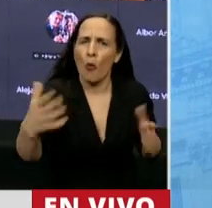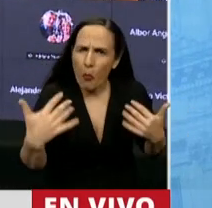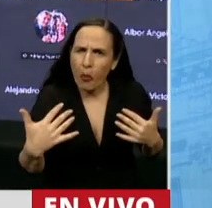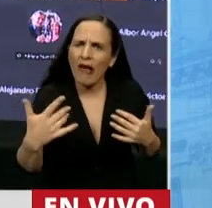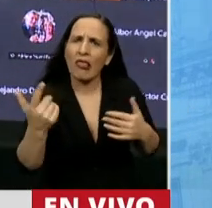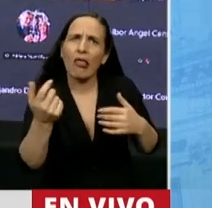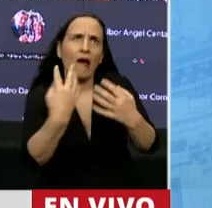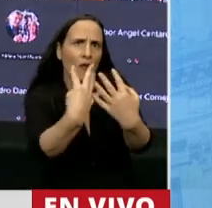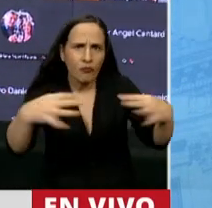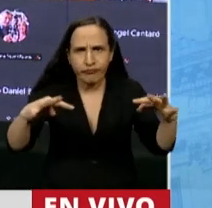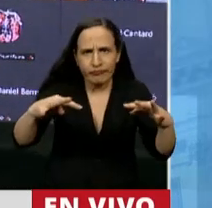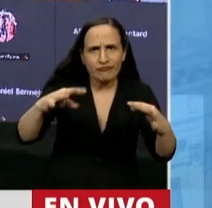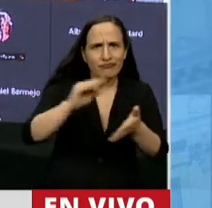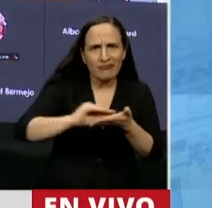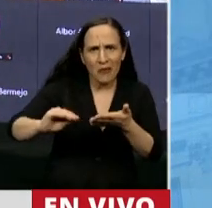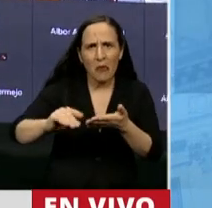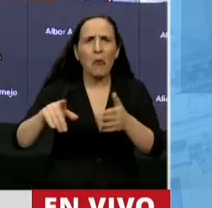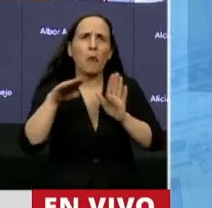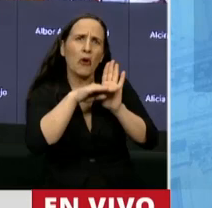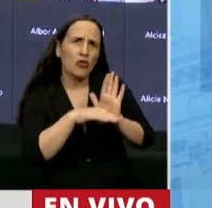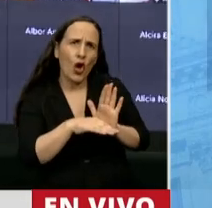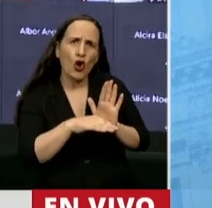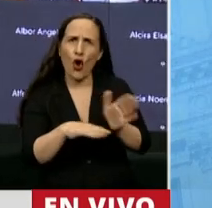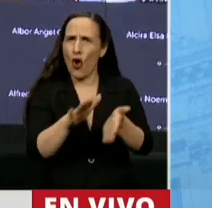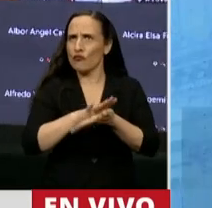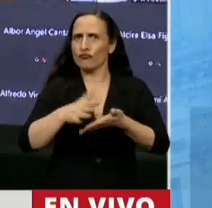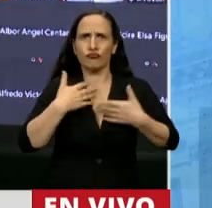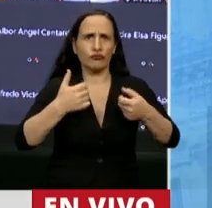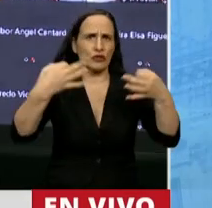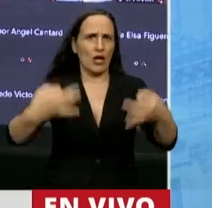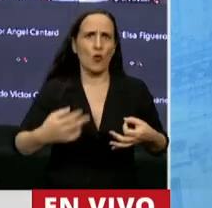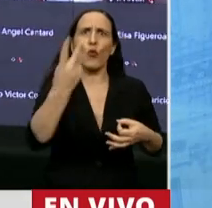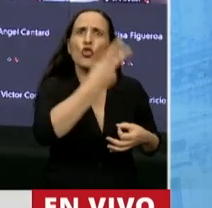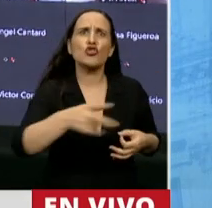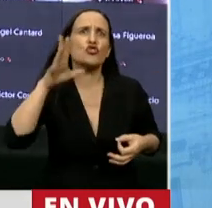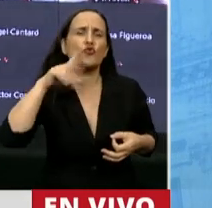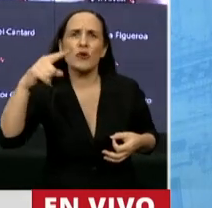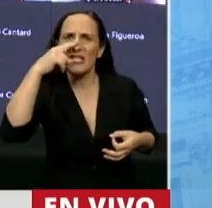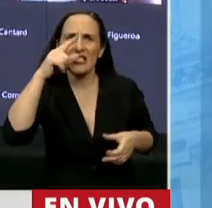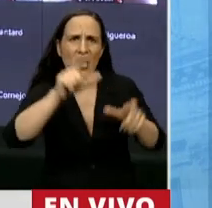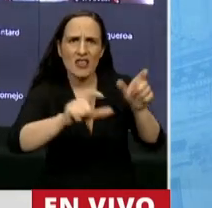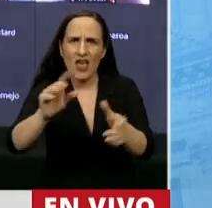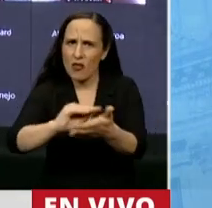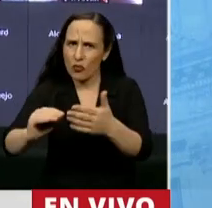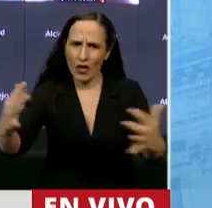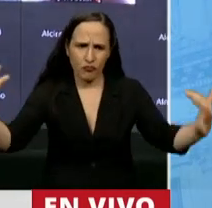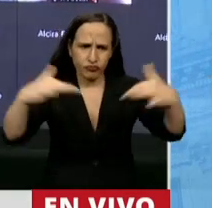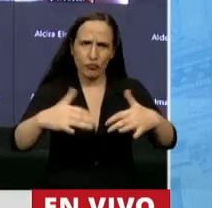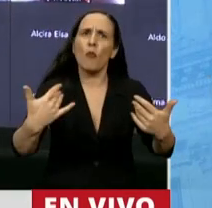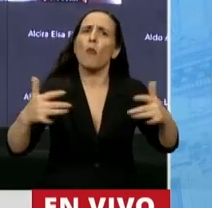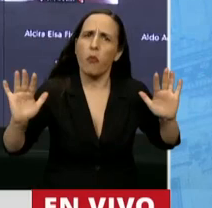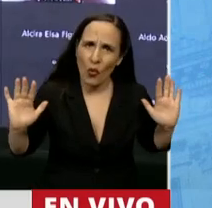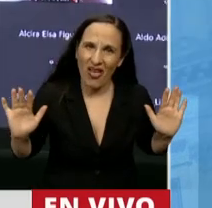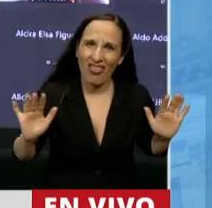acorde con todas las garantías sanitarias para que sesionemos 257 diputados. ¿Por qué? Esa es la